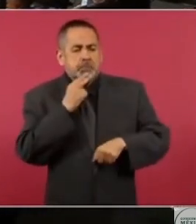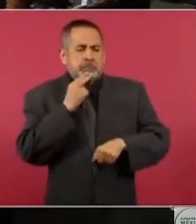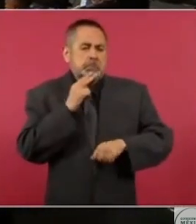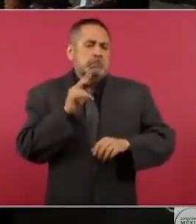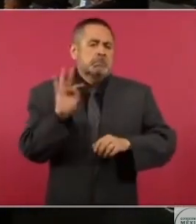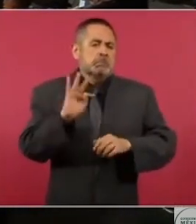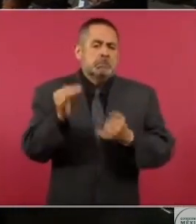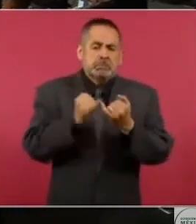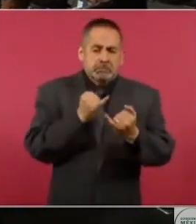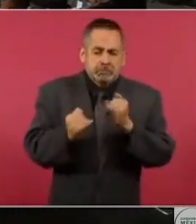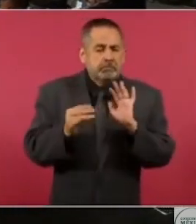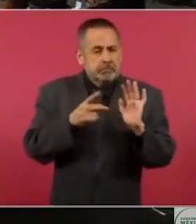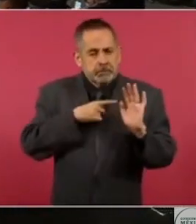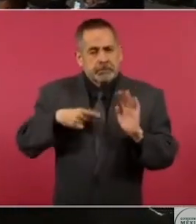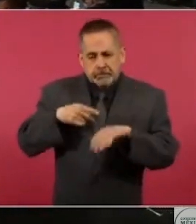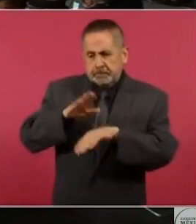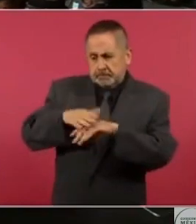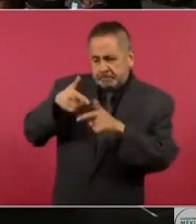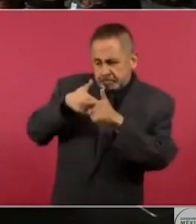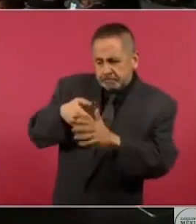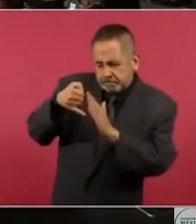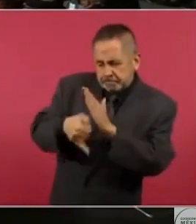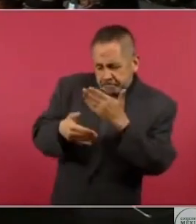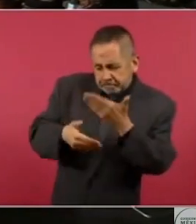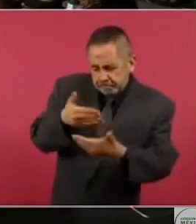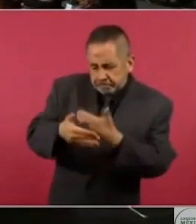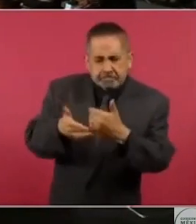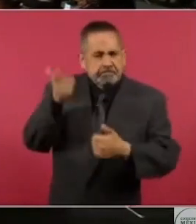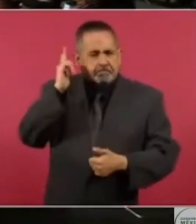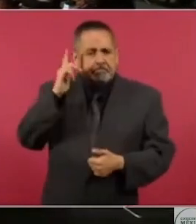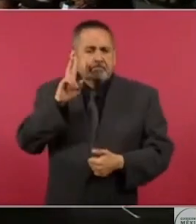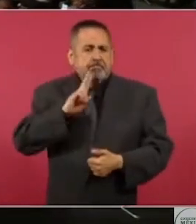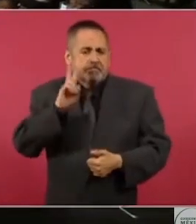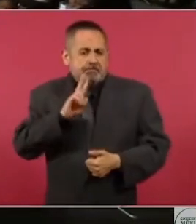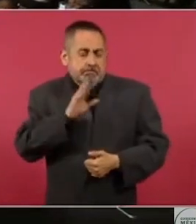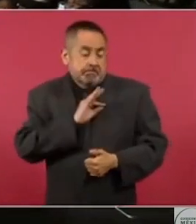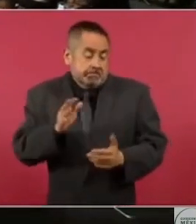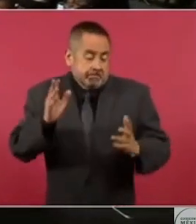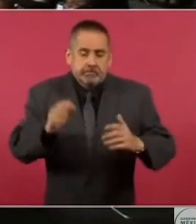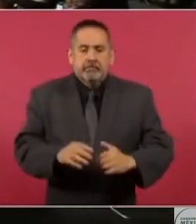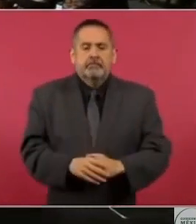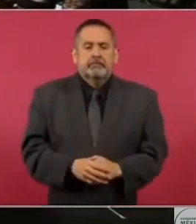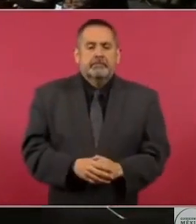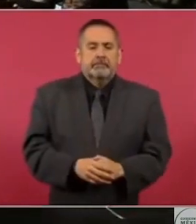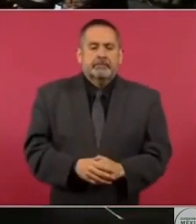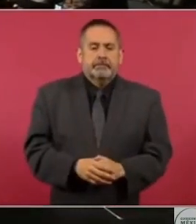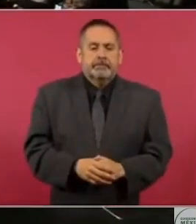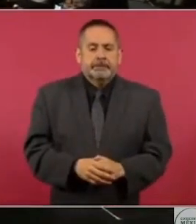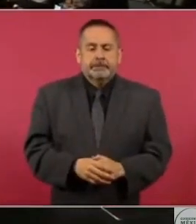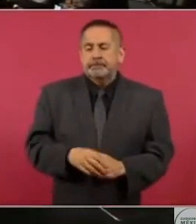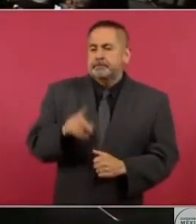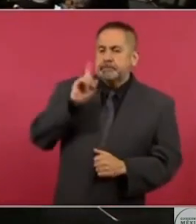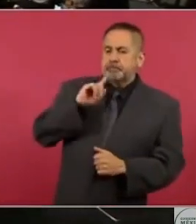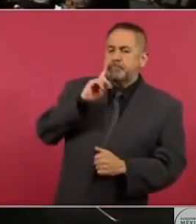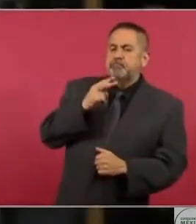que seguir trabajando y pues bienvenido. Gracias. Sí, y aprovechando este señor secretario,